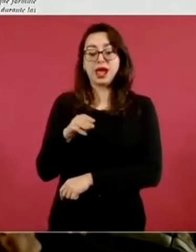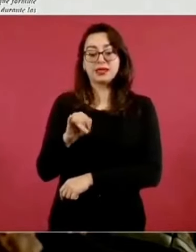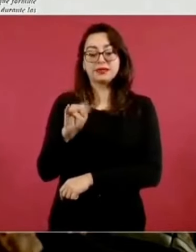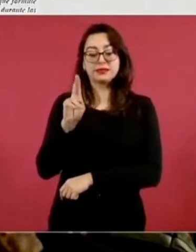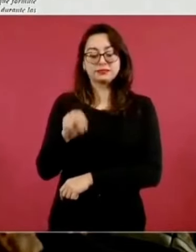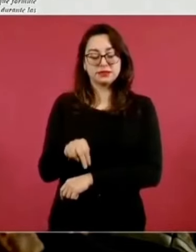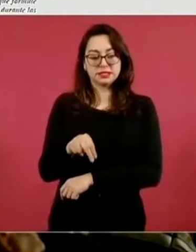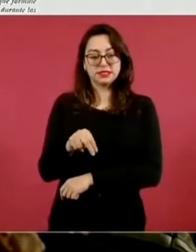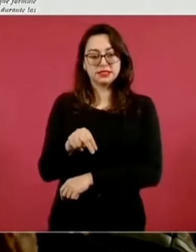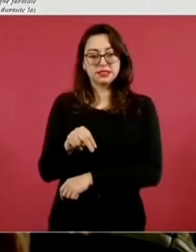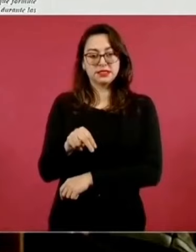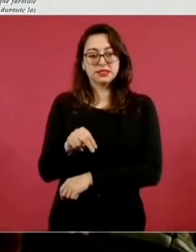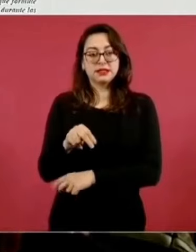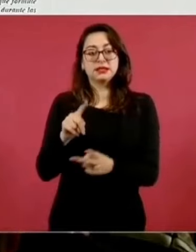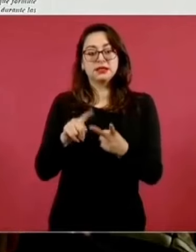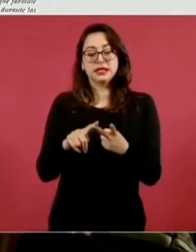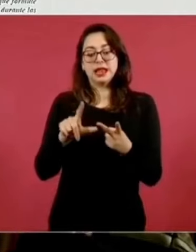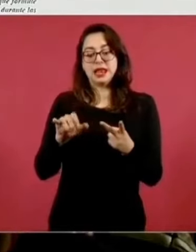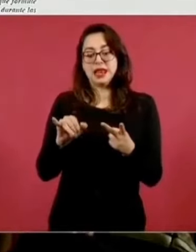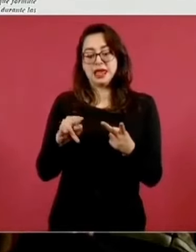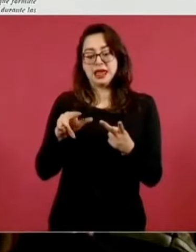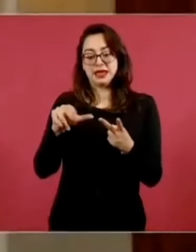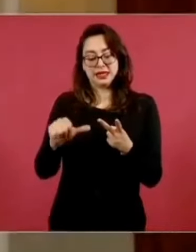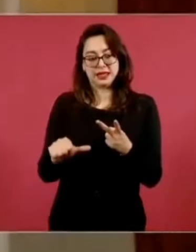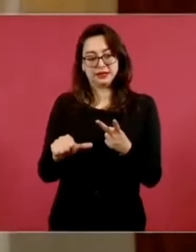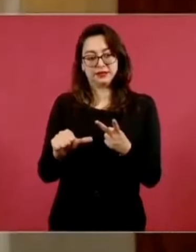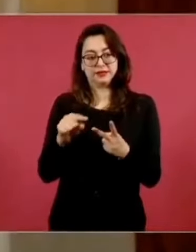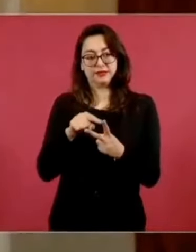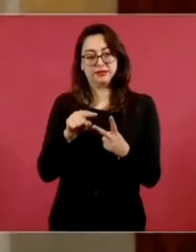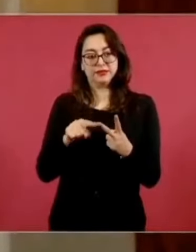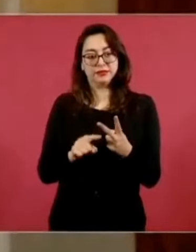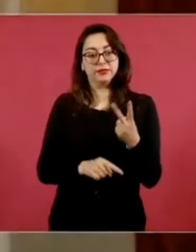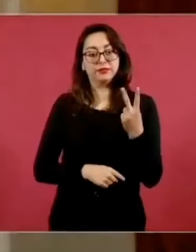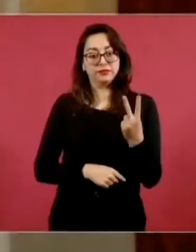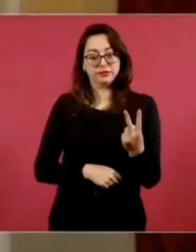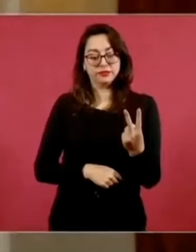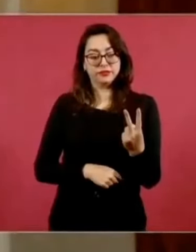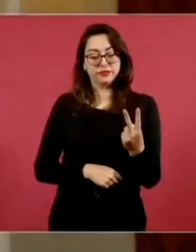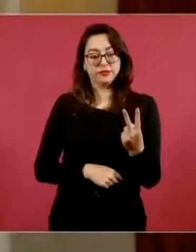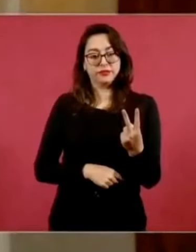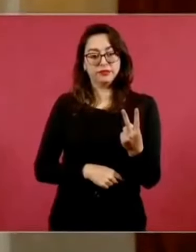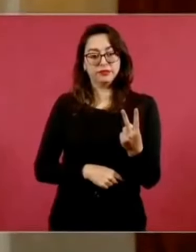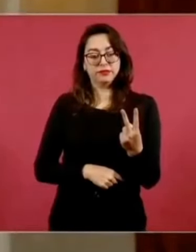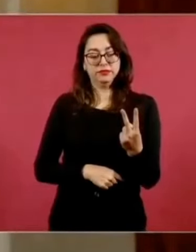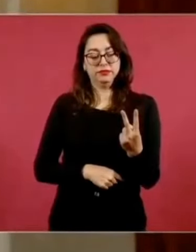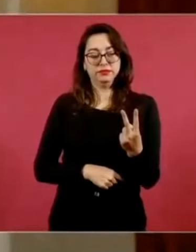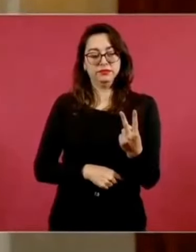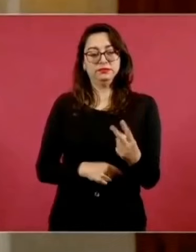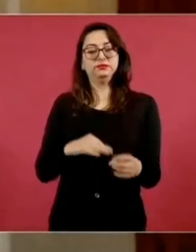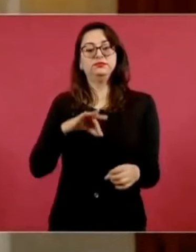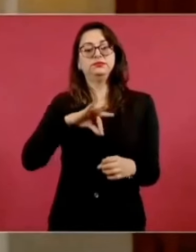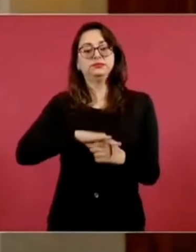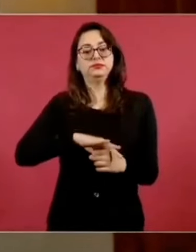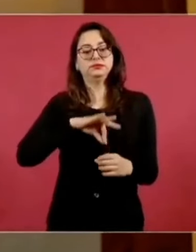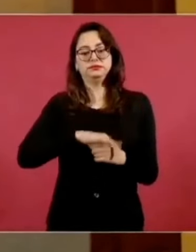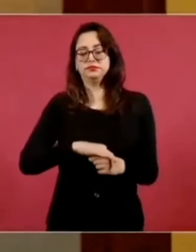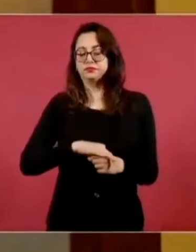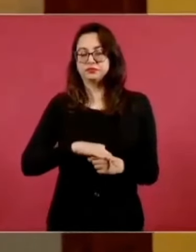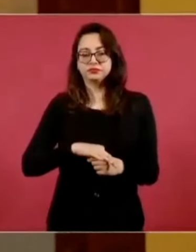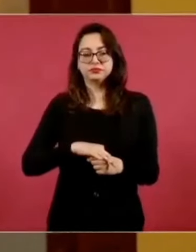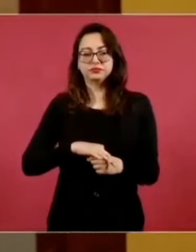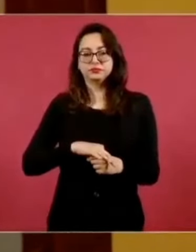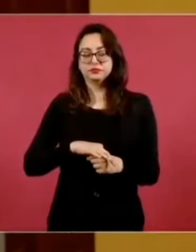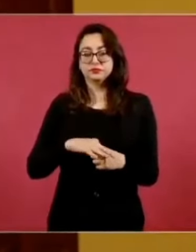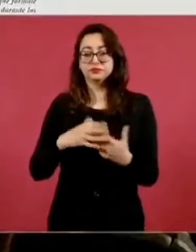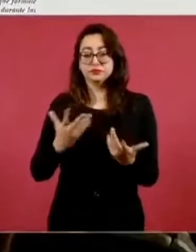y Lenia Batres Guadarrama votaron en contra de la